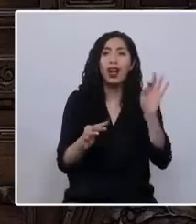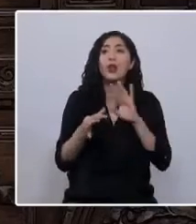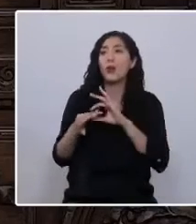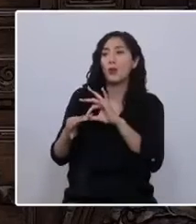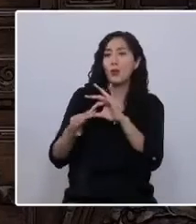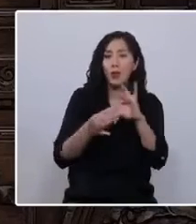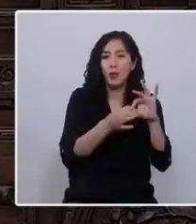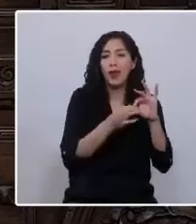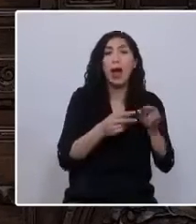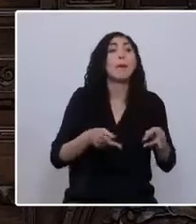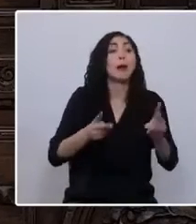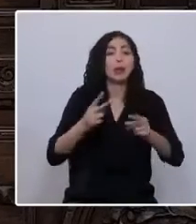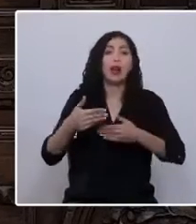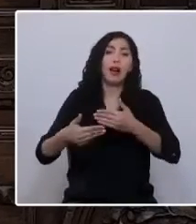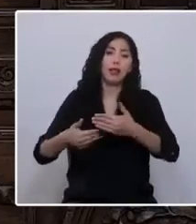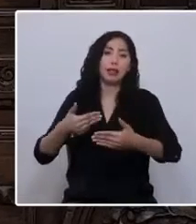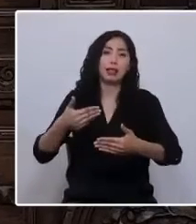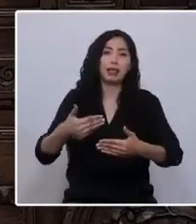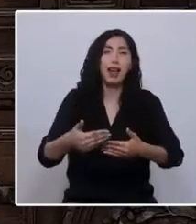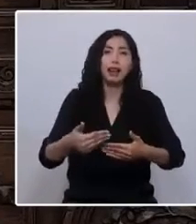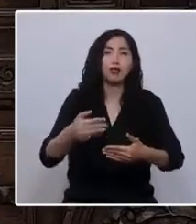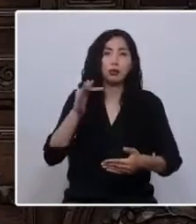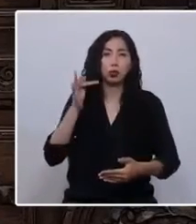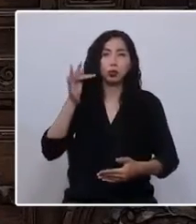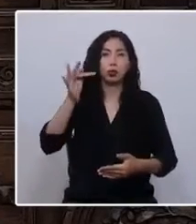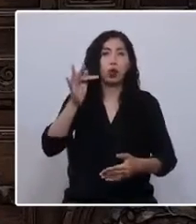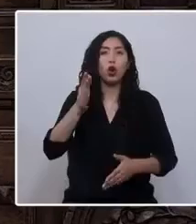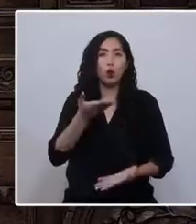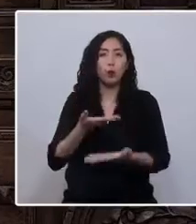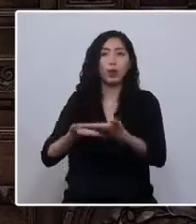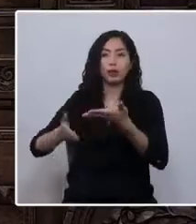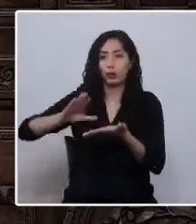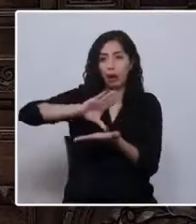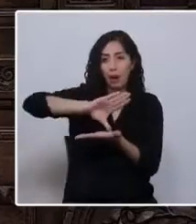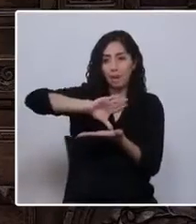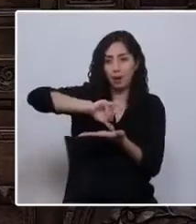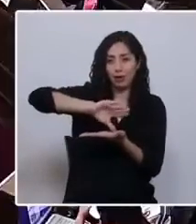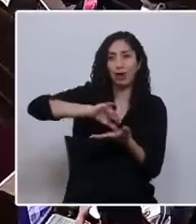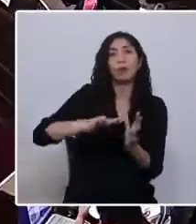permita avanzar en un horizonte compartido para nuestra patria. Muchas gracias.